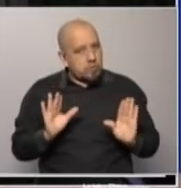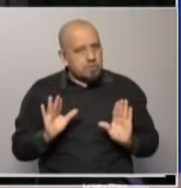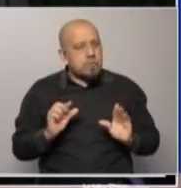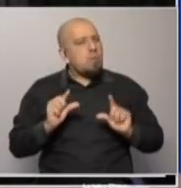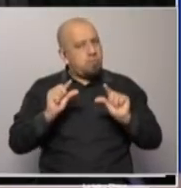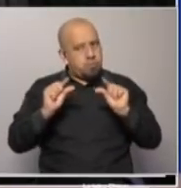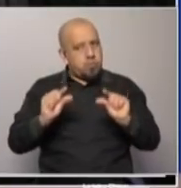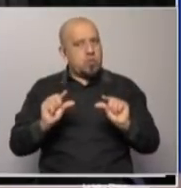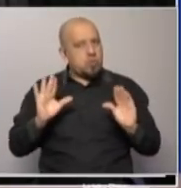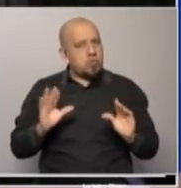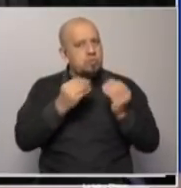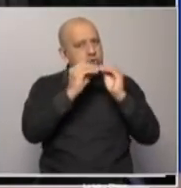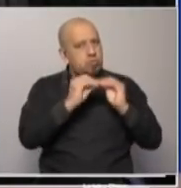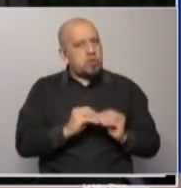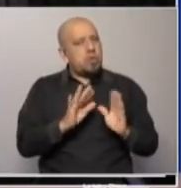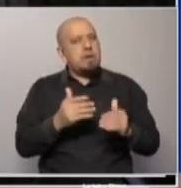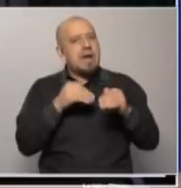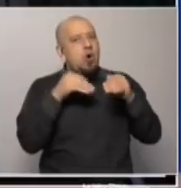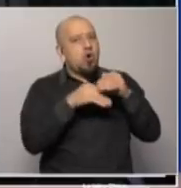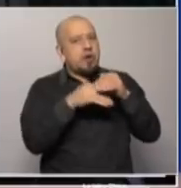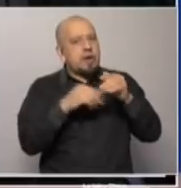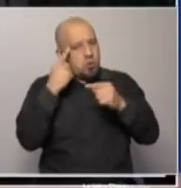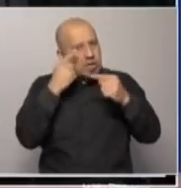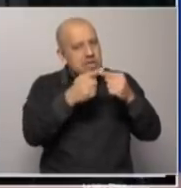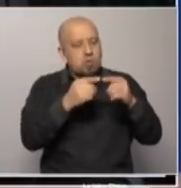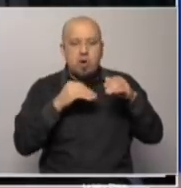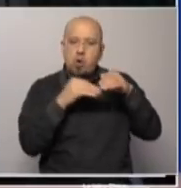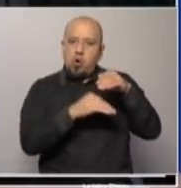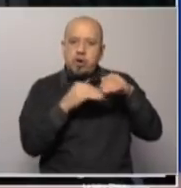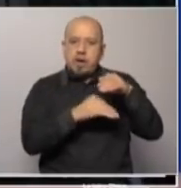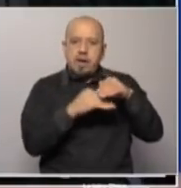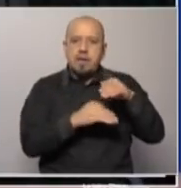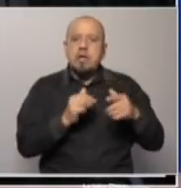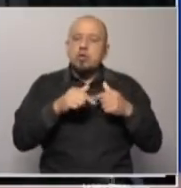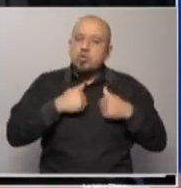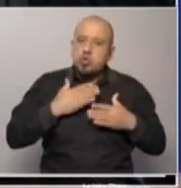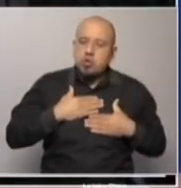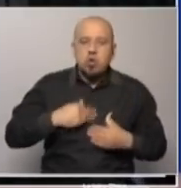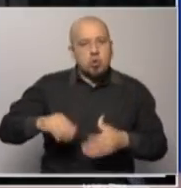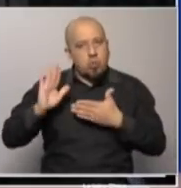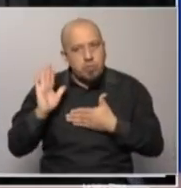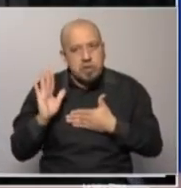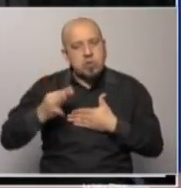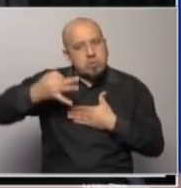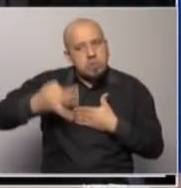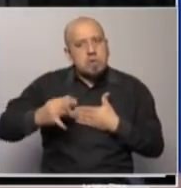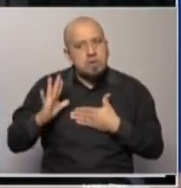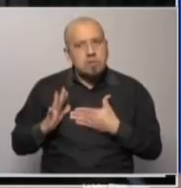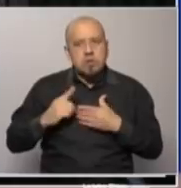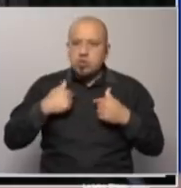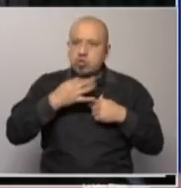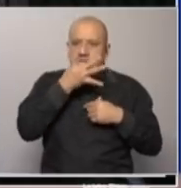Es un presupuesto de ahorro. Vamos a cumplir con el compromiso electoral que obviamente se retrasó